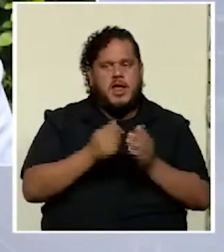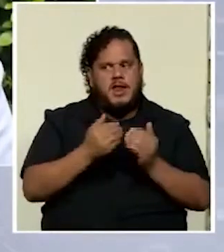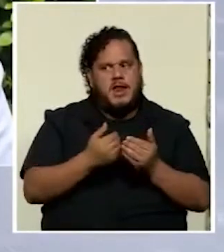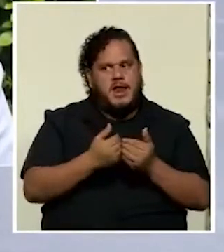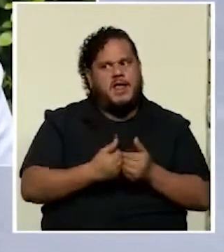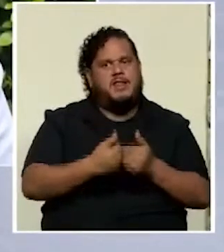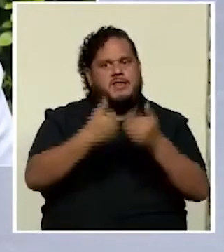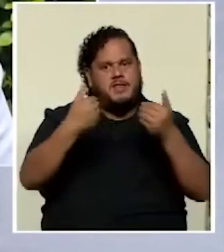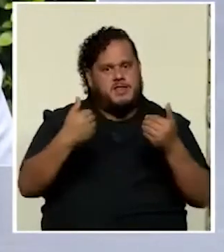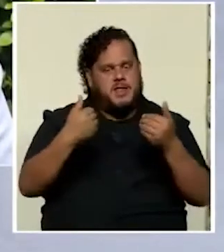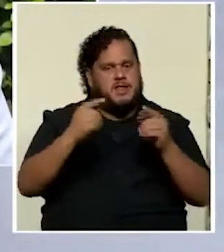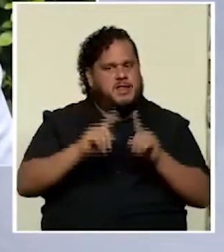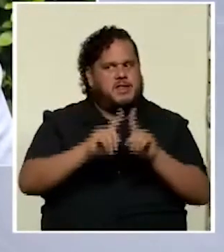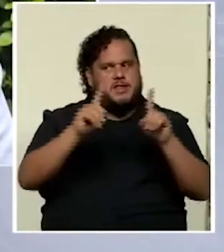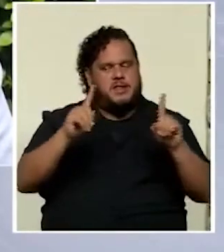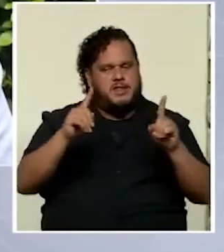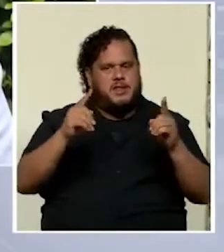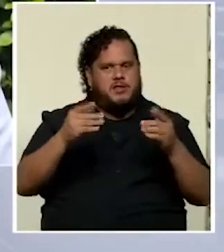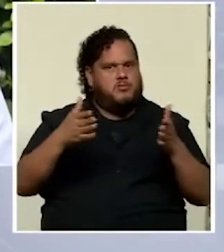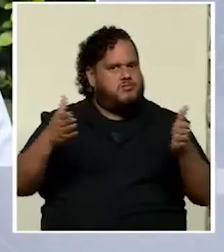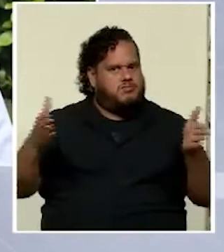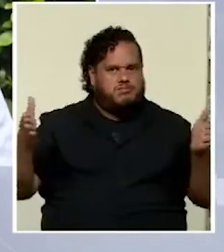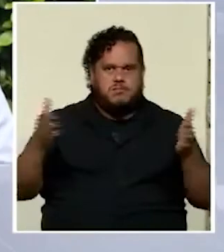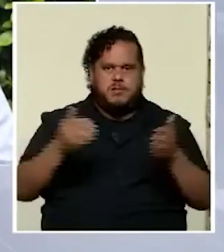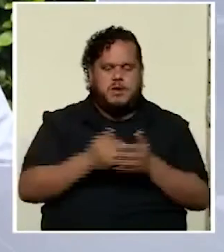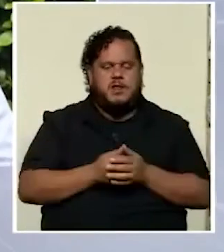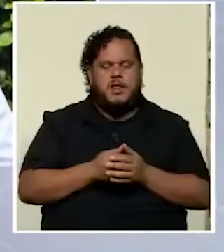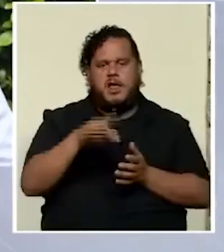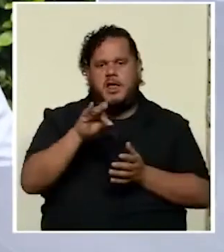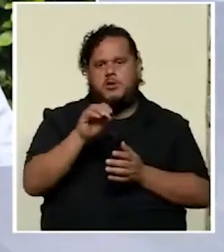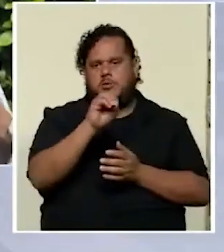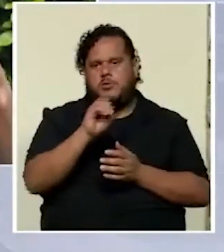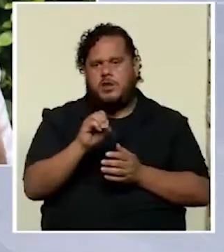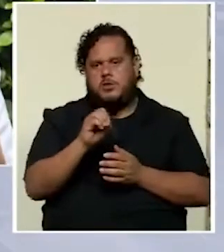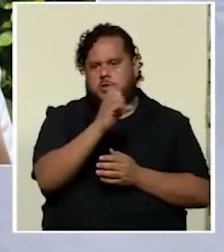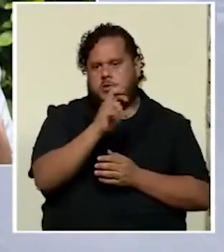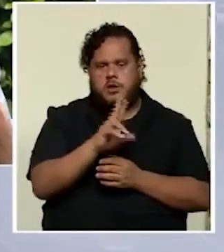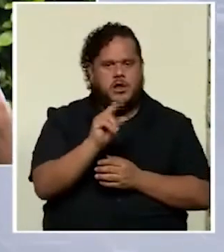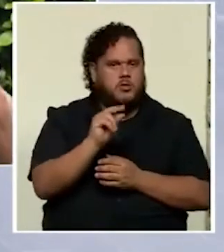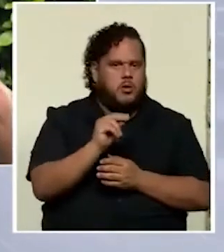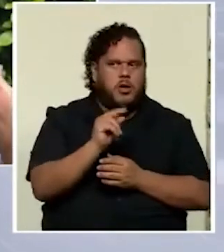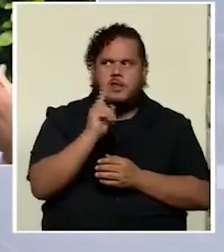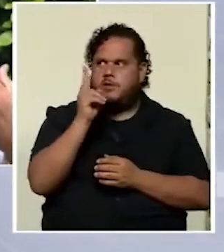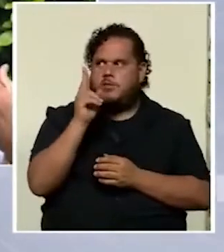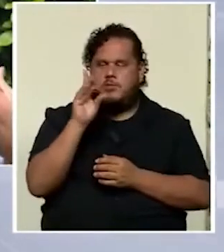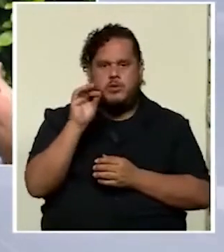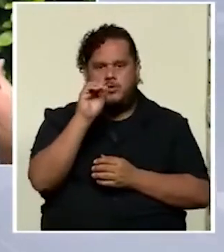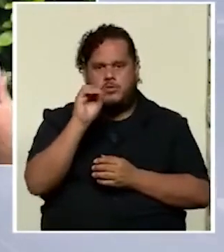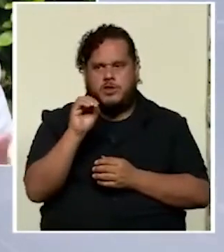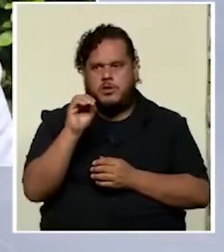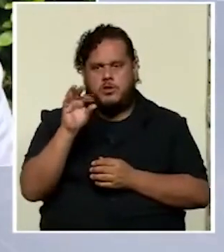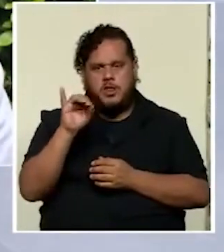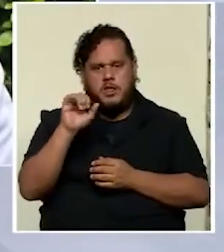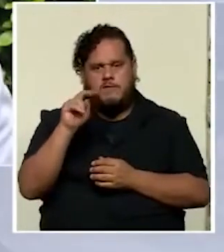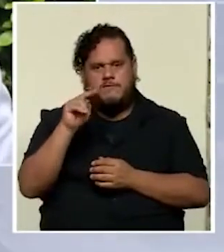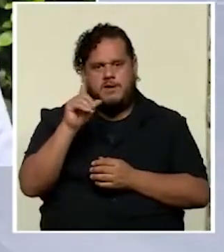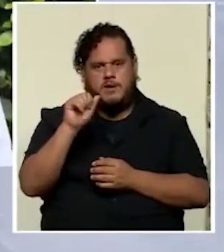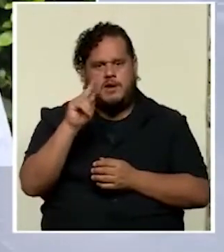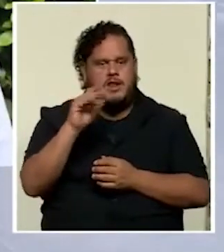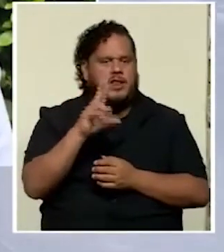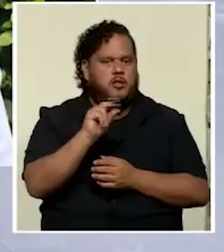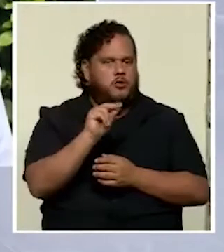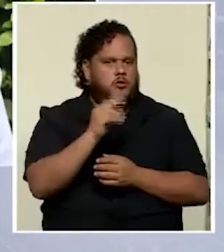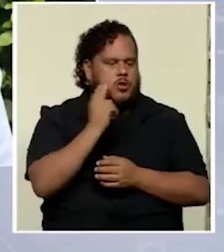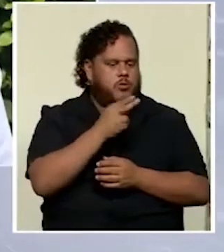son muy grandes verdad el 8% de Costa Rica no es el mismo del de Finlandia verdad no es lo mismo un brownie que un pastel de